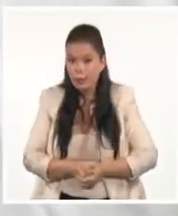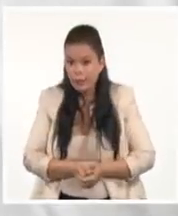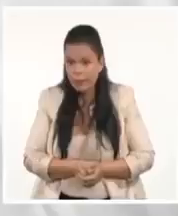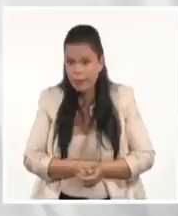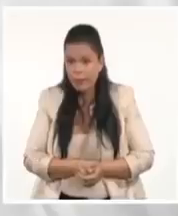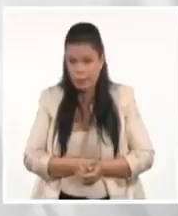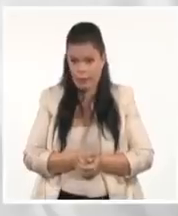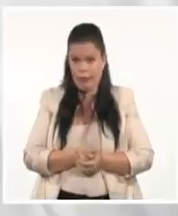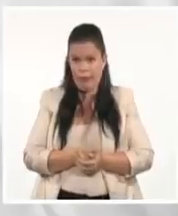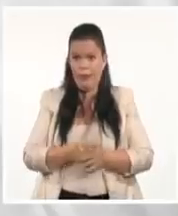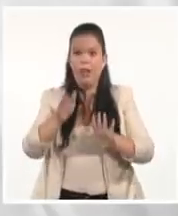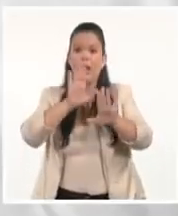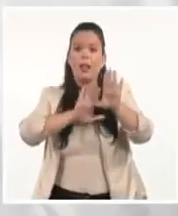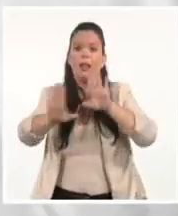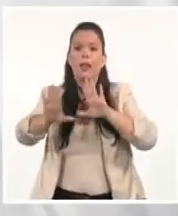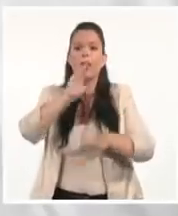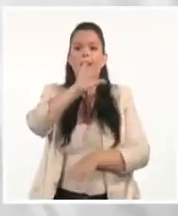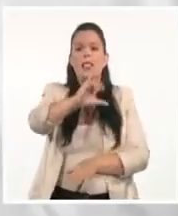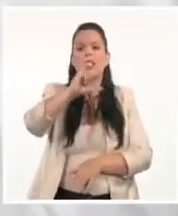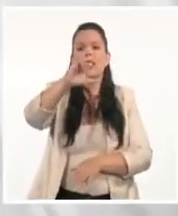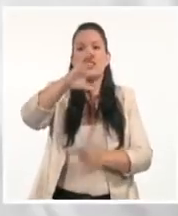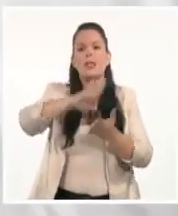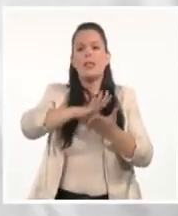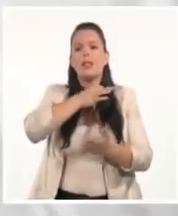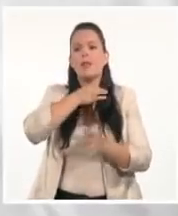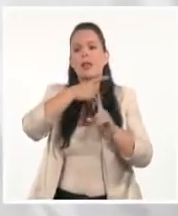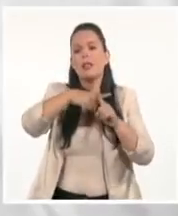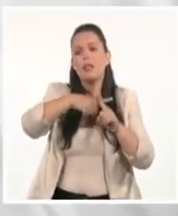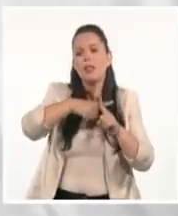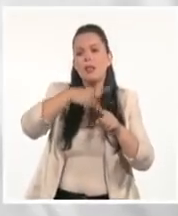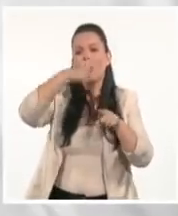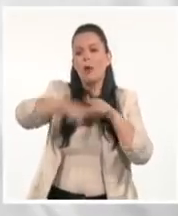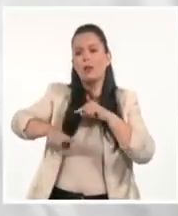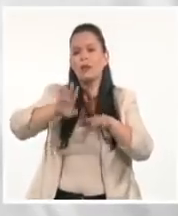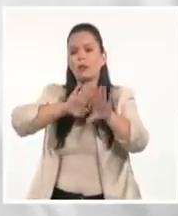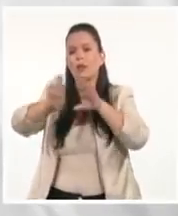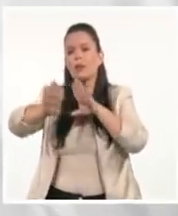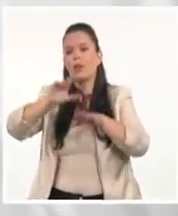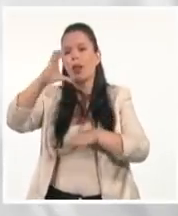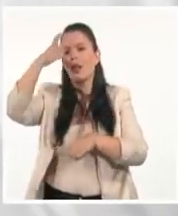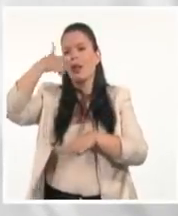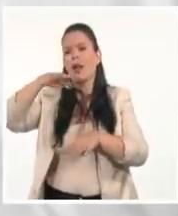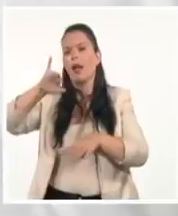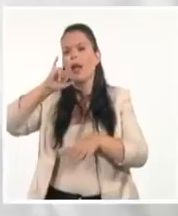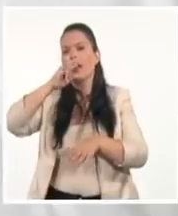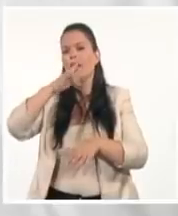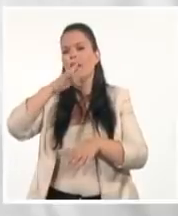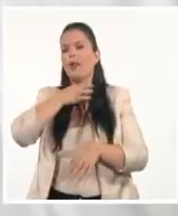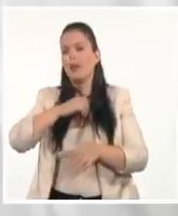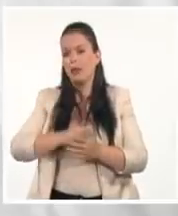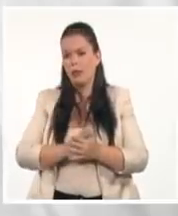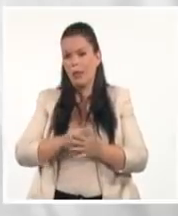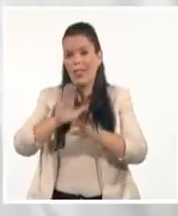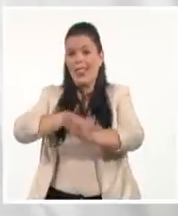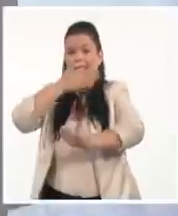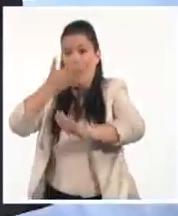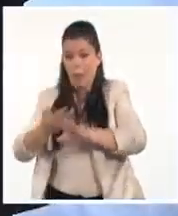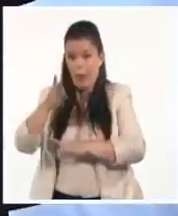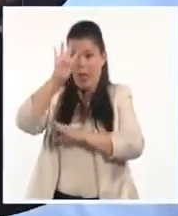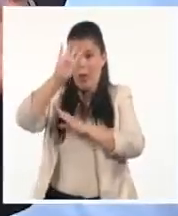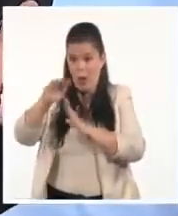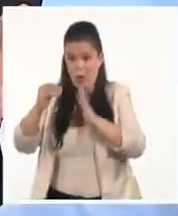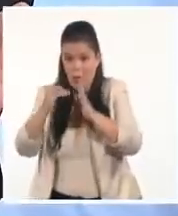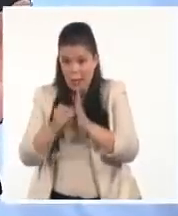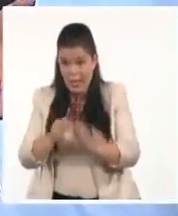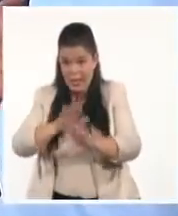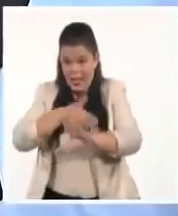Caribe sufrieron actos violentos. Y después de las 4 y 30 de la tarde, otras 15 tiendas. Pero vamos a revisar,